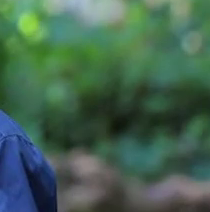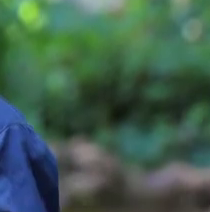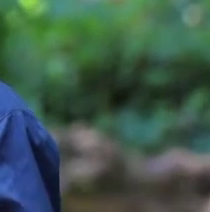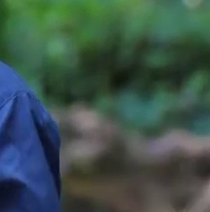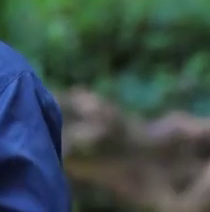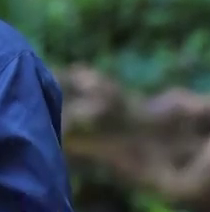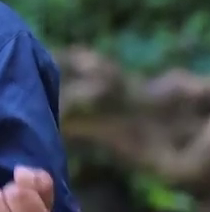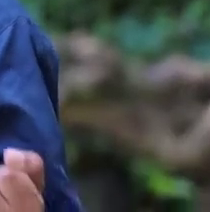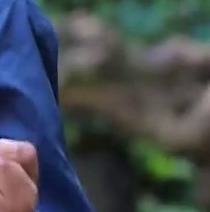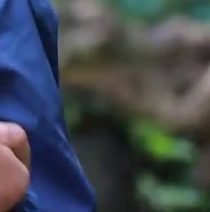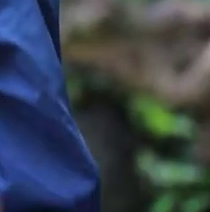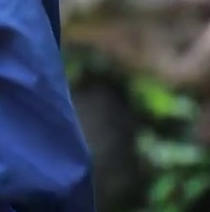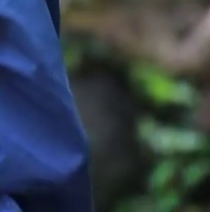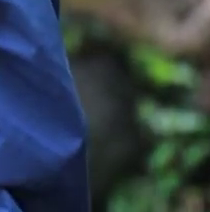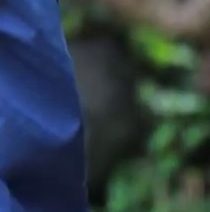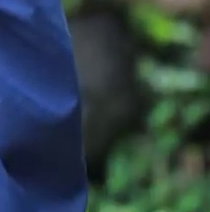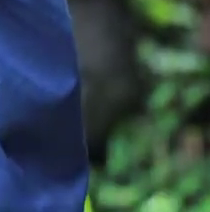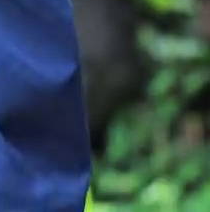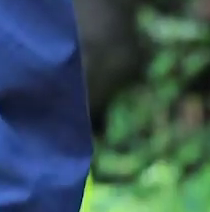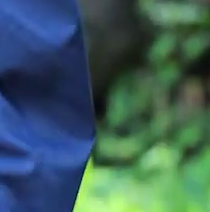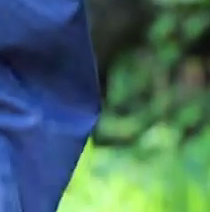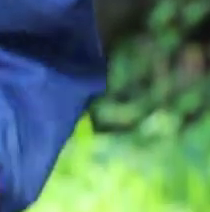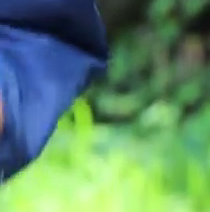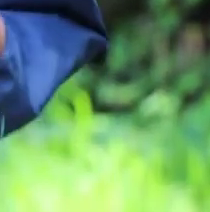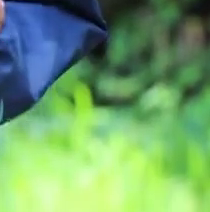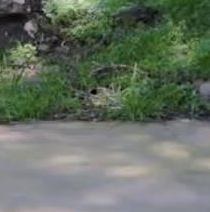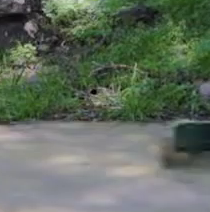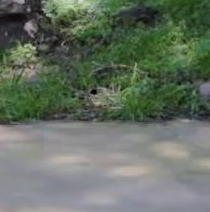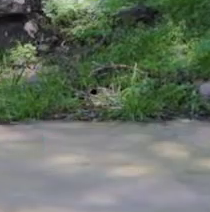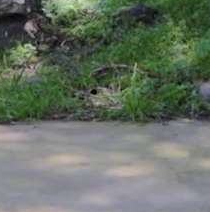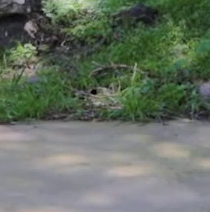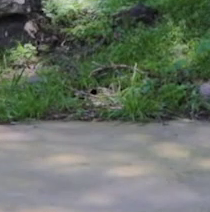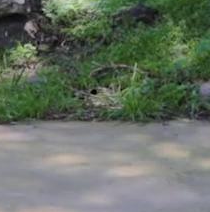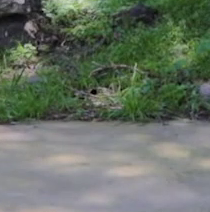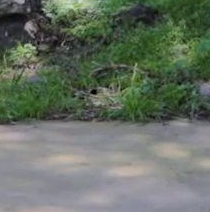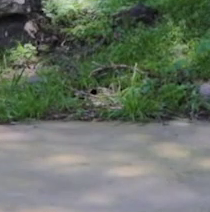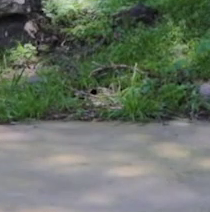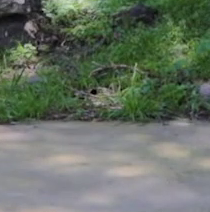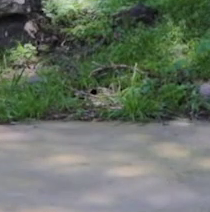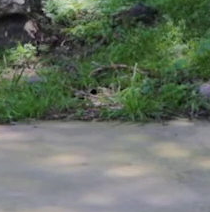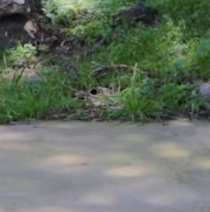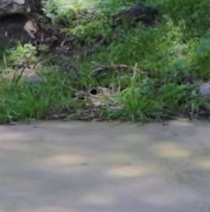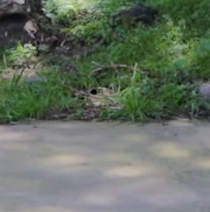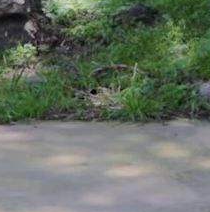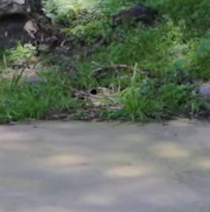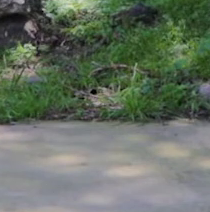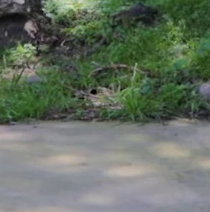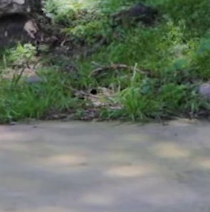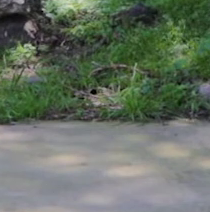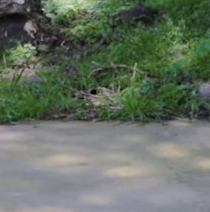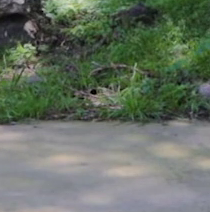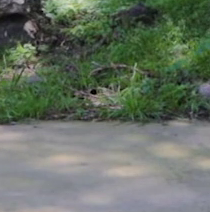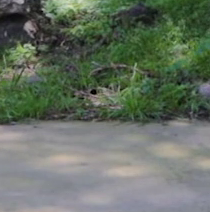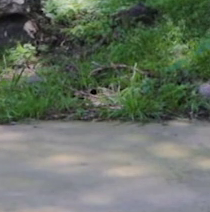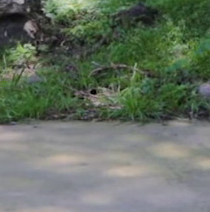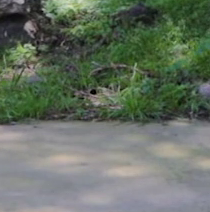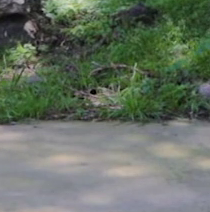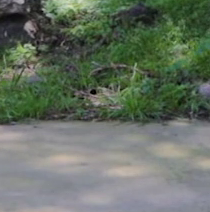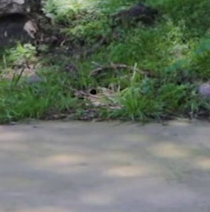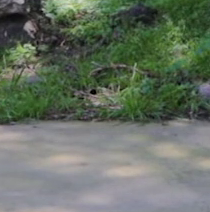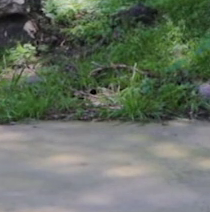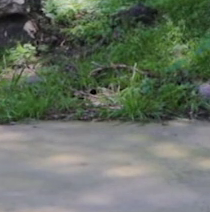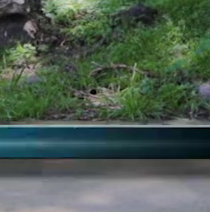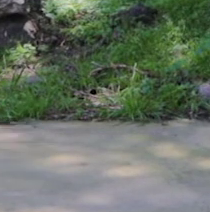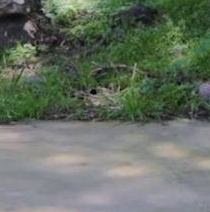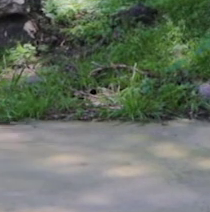Flexionamos a 90 grados. Bajamos, flexión, extensión, flexión, extensión. Muy bien,